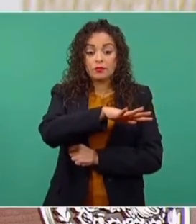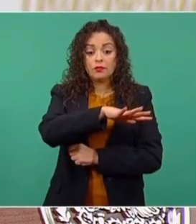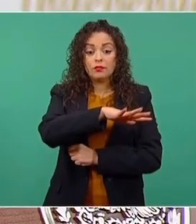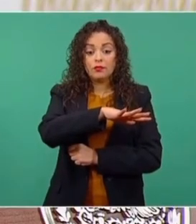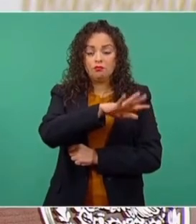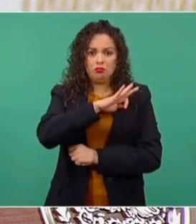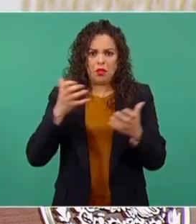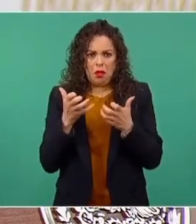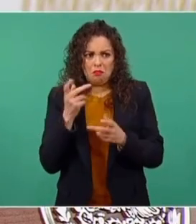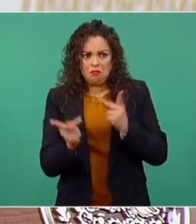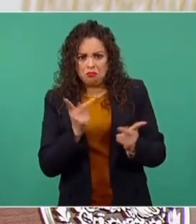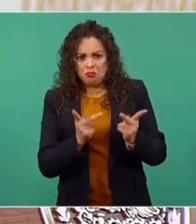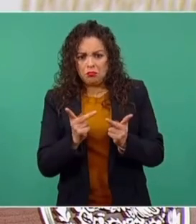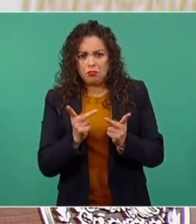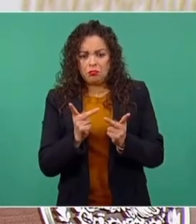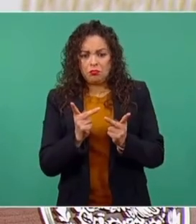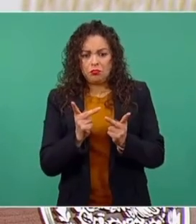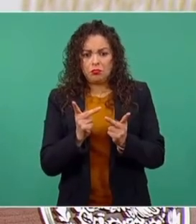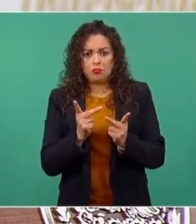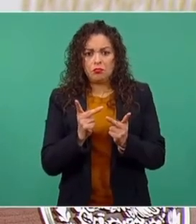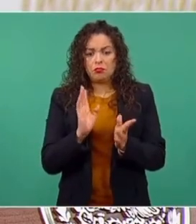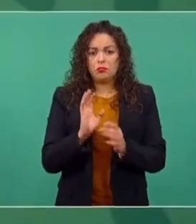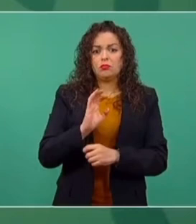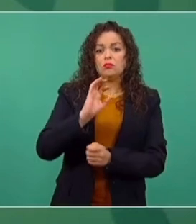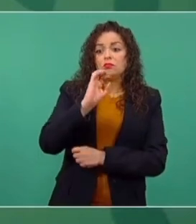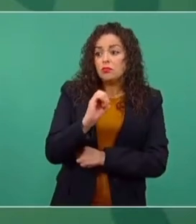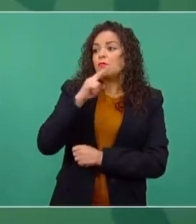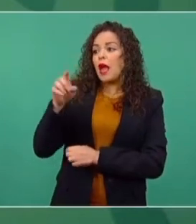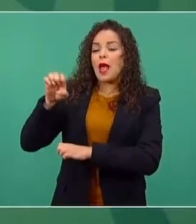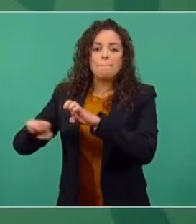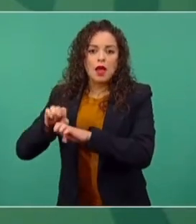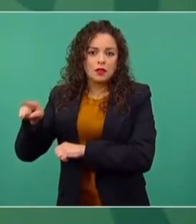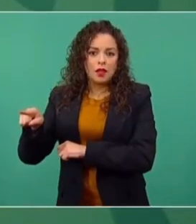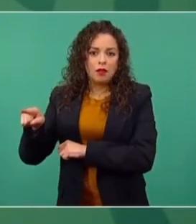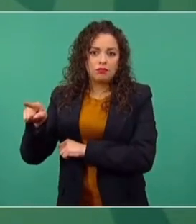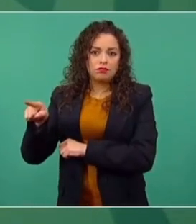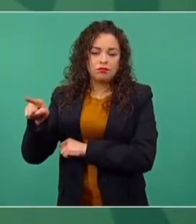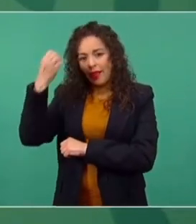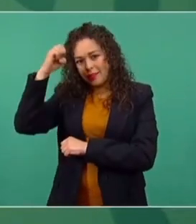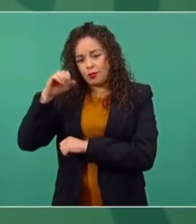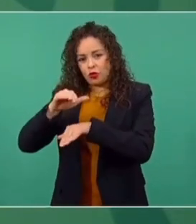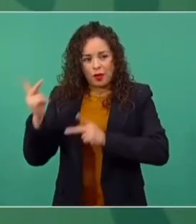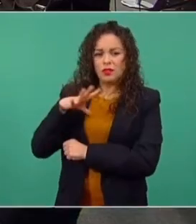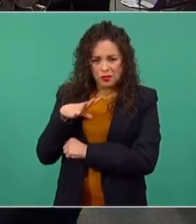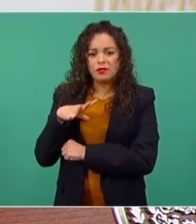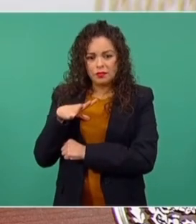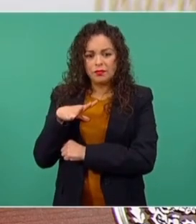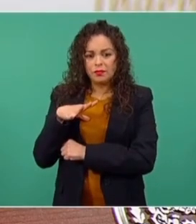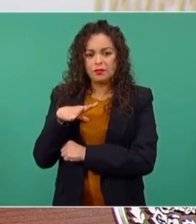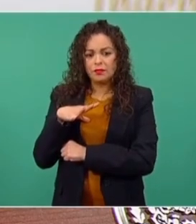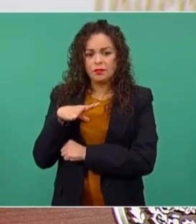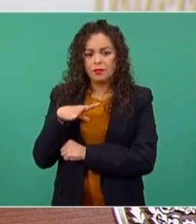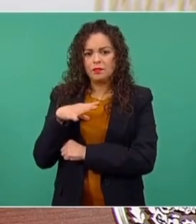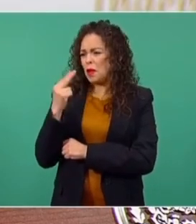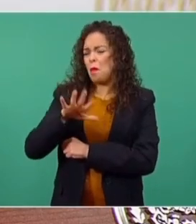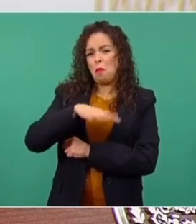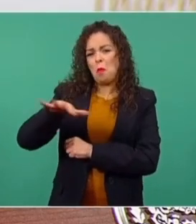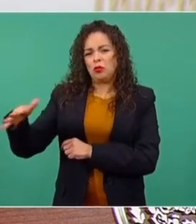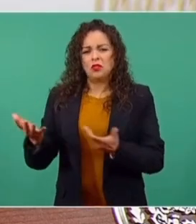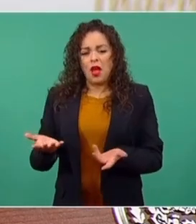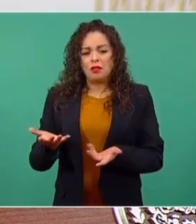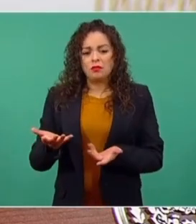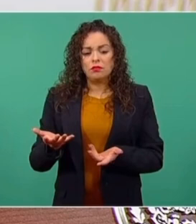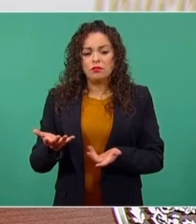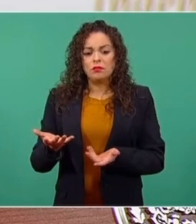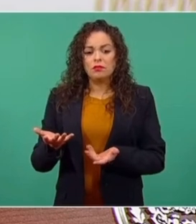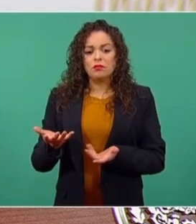pues, a lo mejor diez son muchas encuestadoras, pero cinco. Para que no cueste, y a lo mejor algunas encuestadoras se buscan, que sean las que